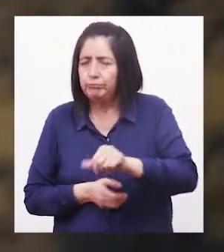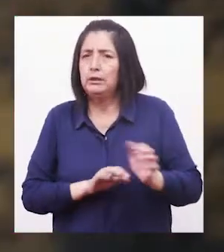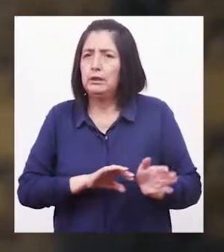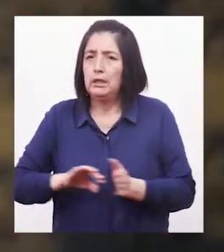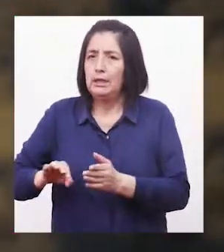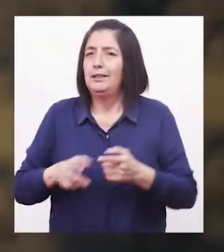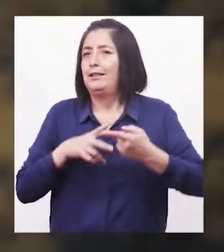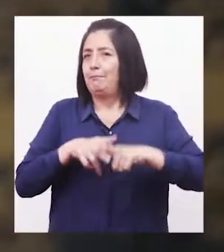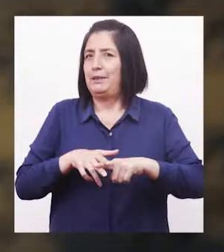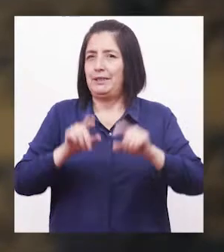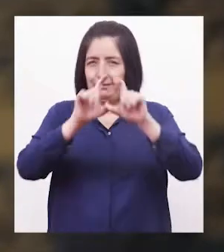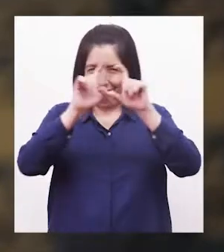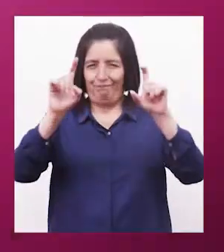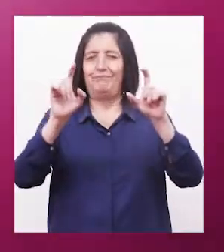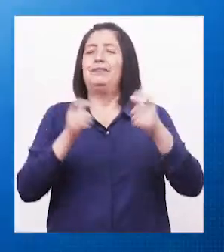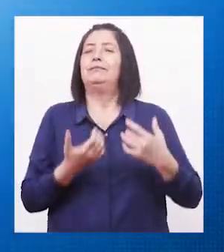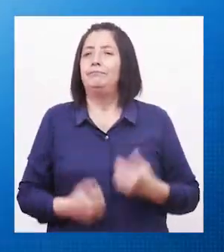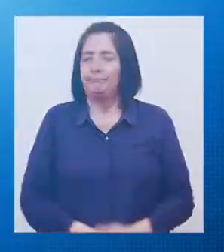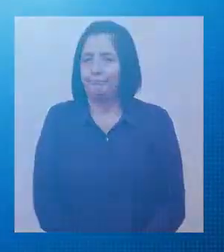Así comienza Salud en Acción.